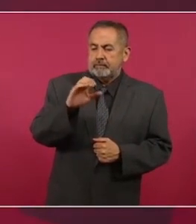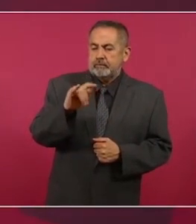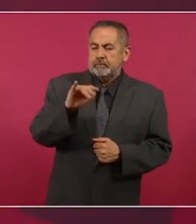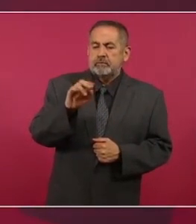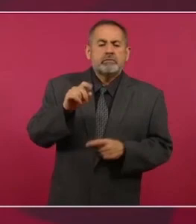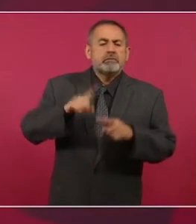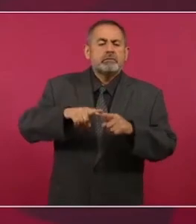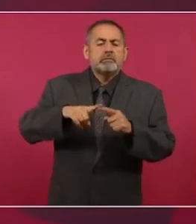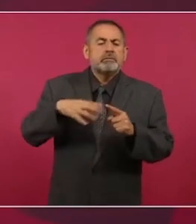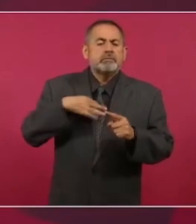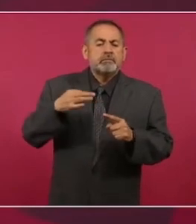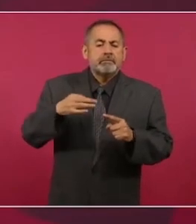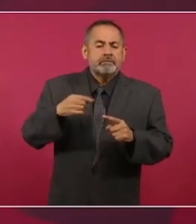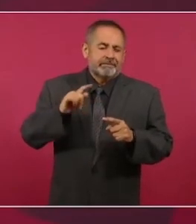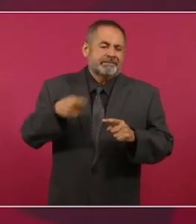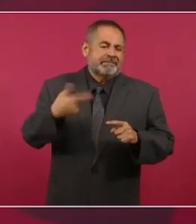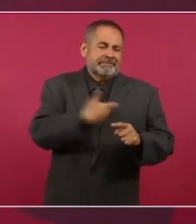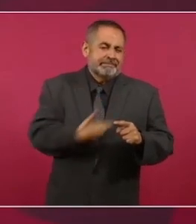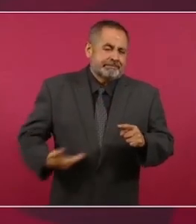me eligieron.